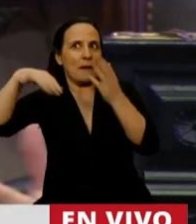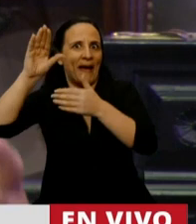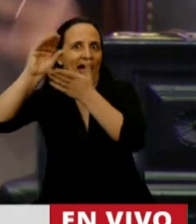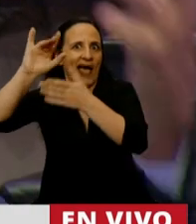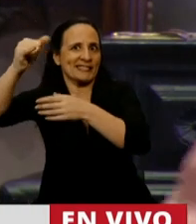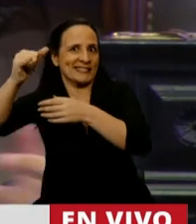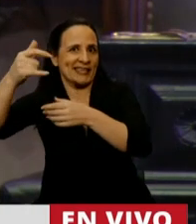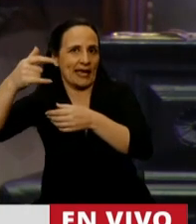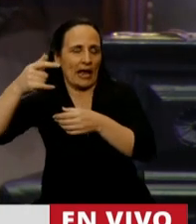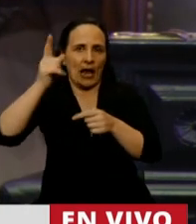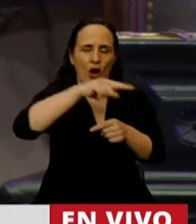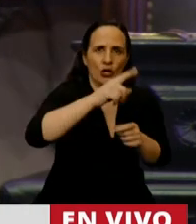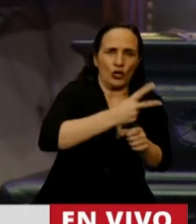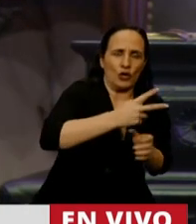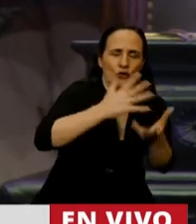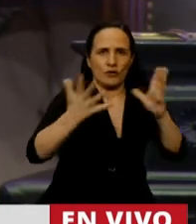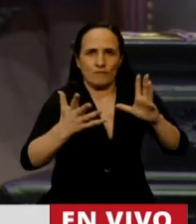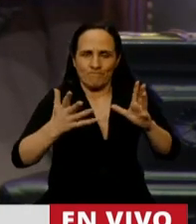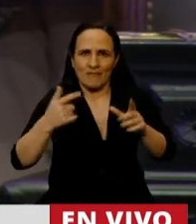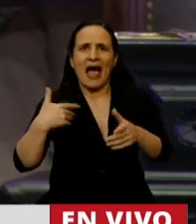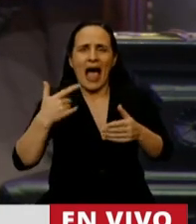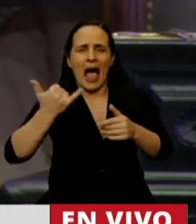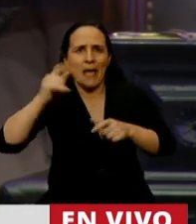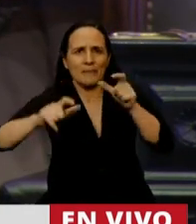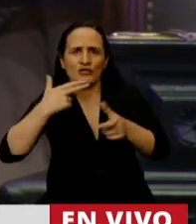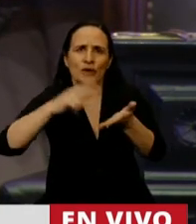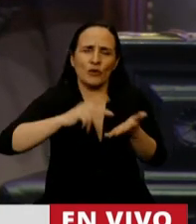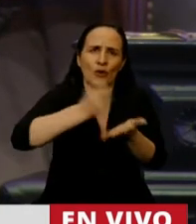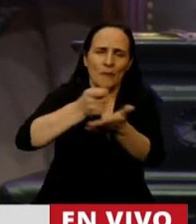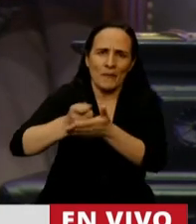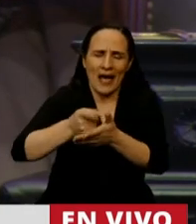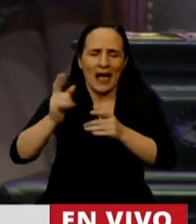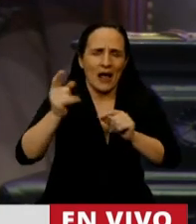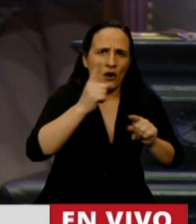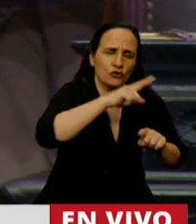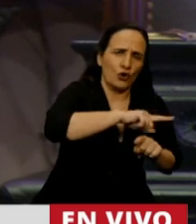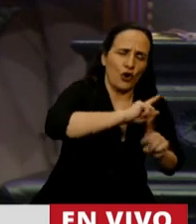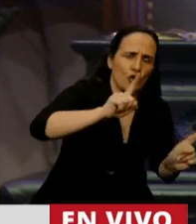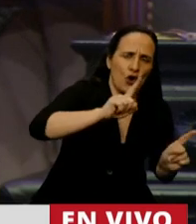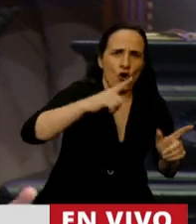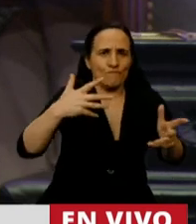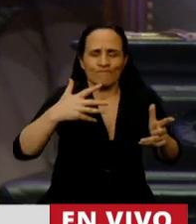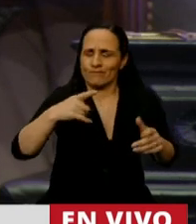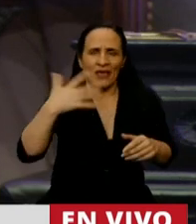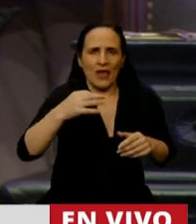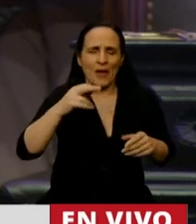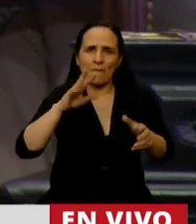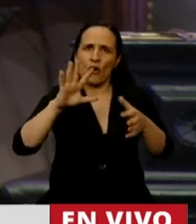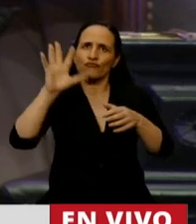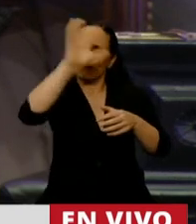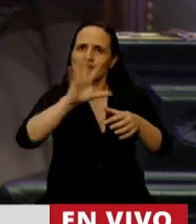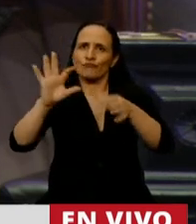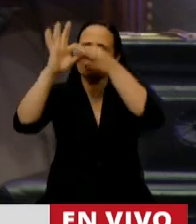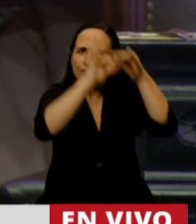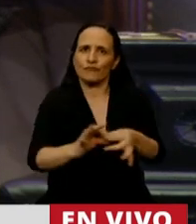con personas de primera, contribuyentes de primera y contribuyentes de segunda. Tenemos que tener una visión integral de